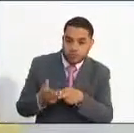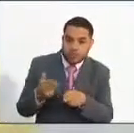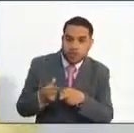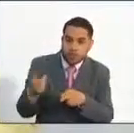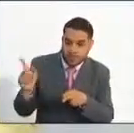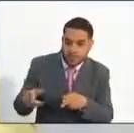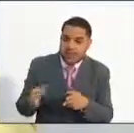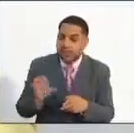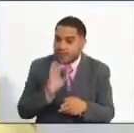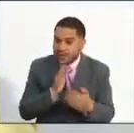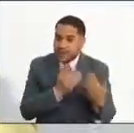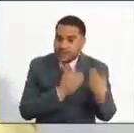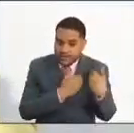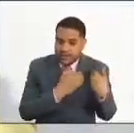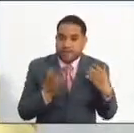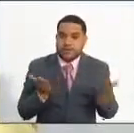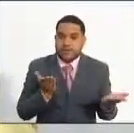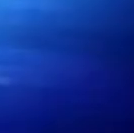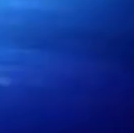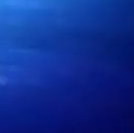Civil. Así que volvemos enseguida.